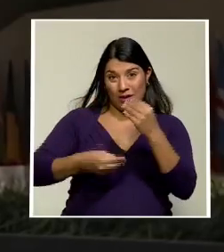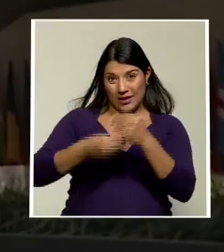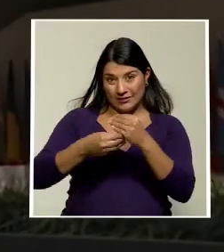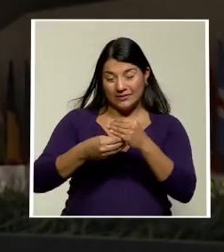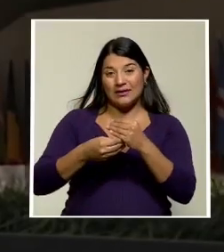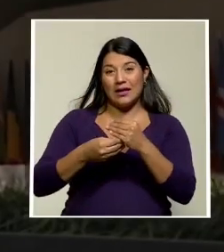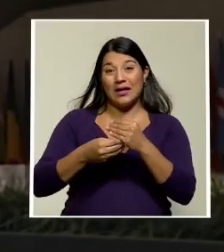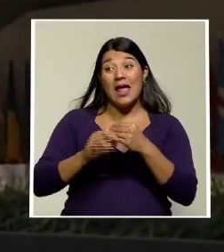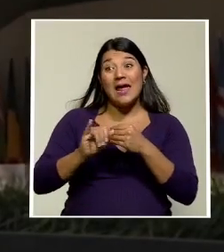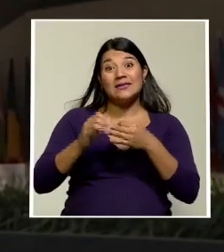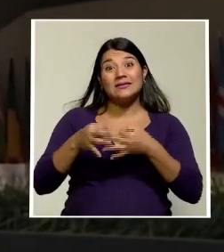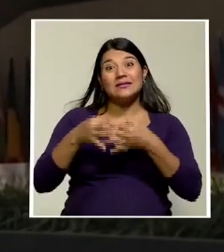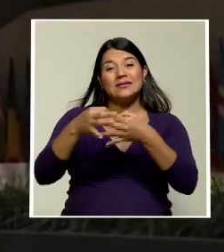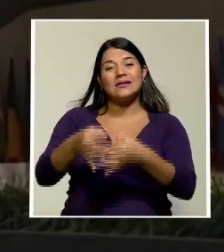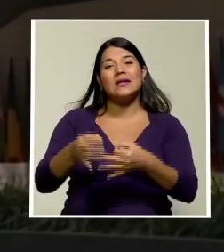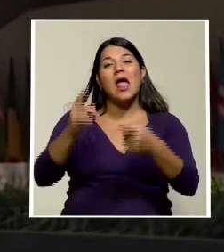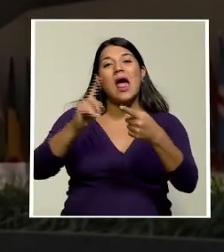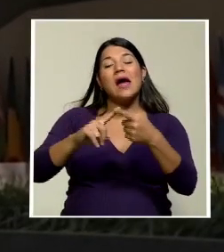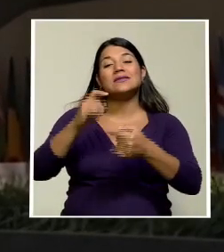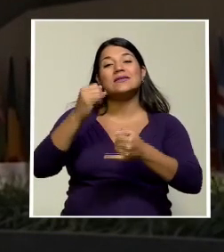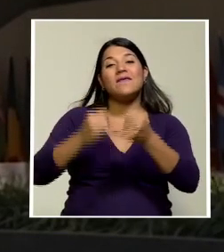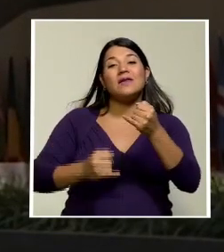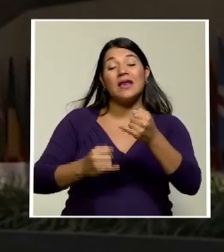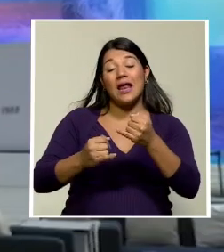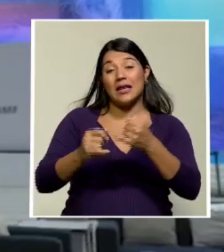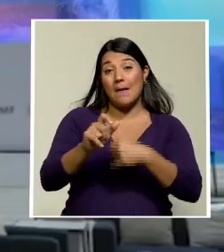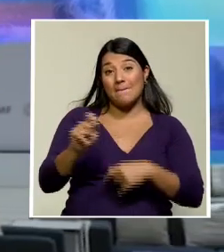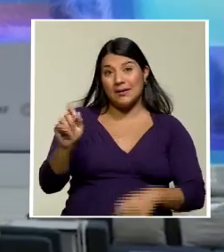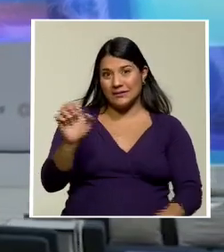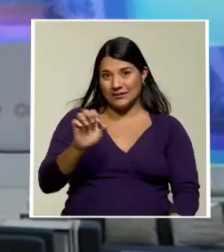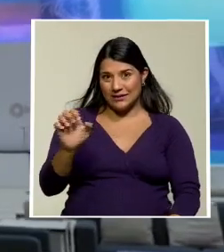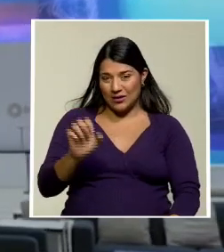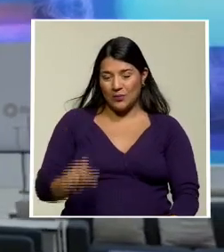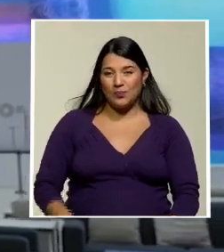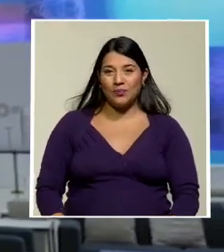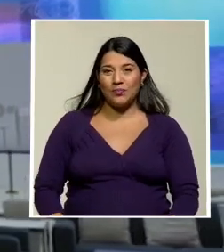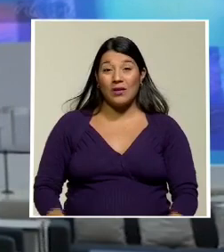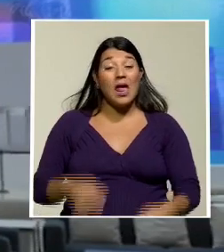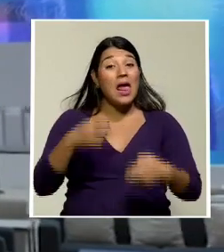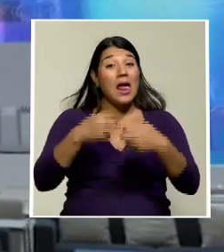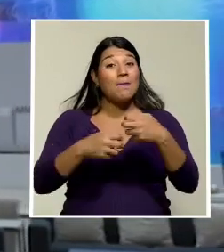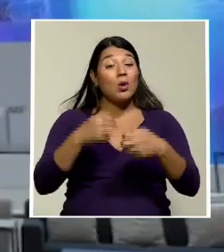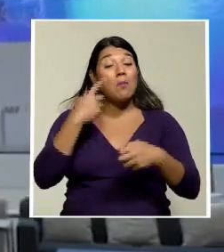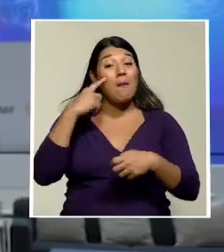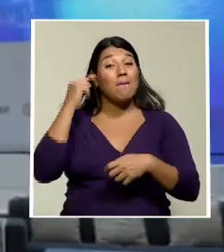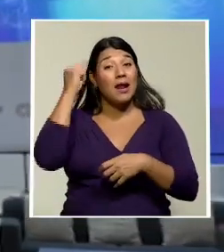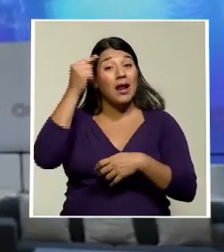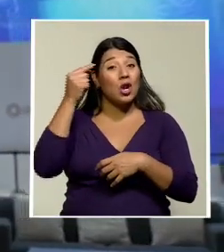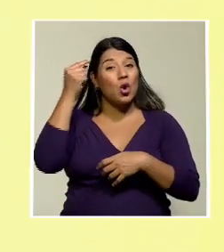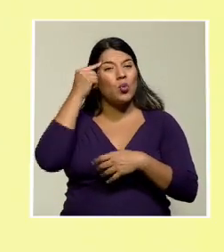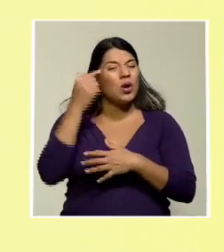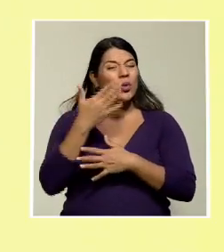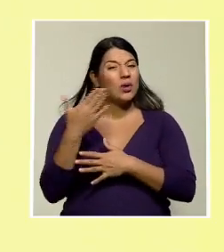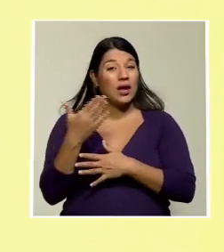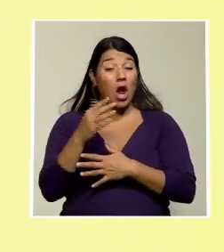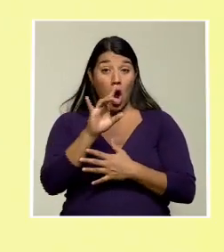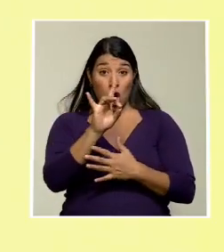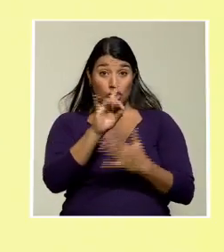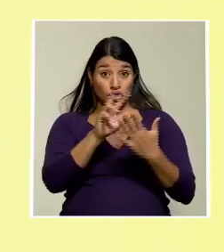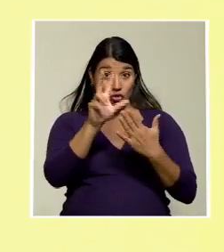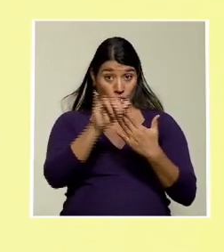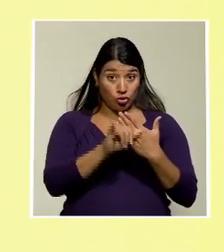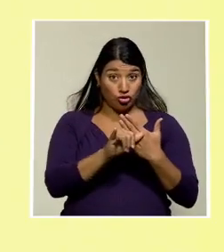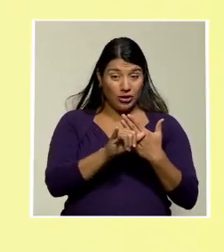que se extenderán, recordemos, hasta finales del mes de enero. El problema para el ejecutivo es que de los ocho proyectos que hay,